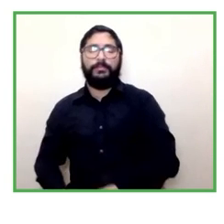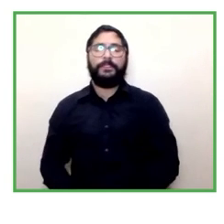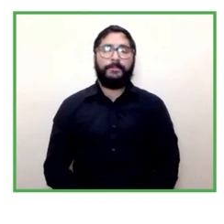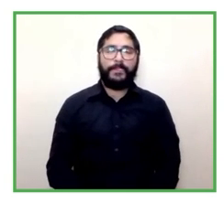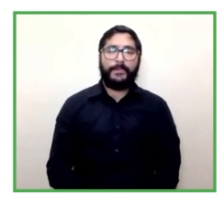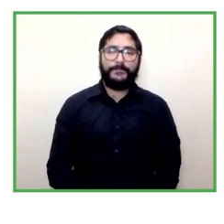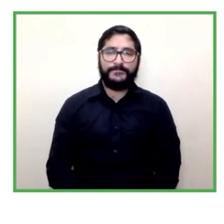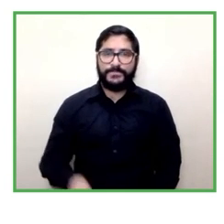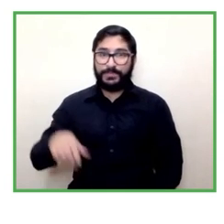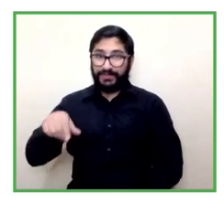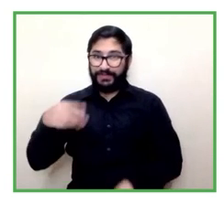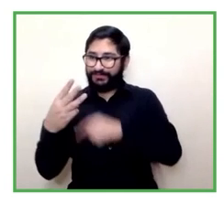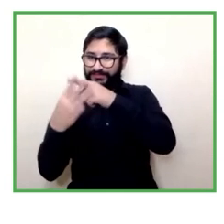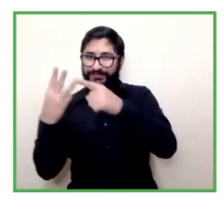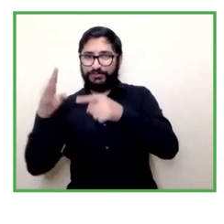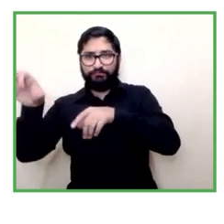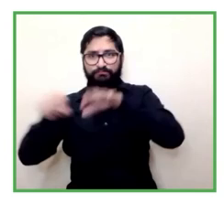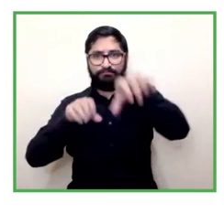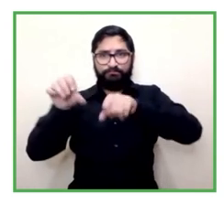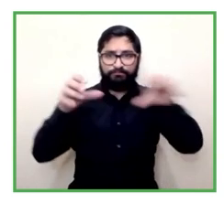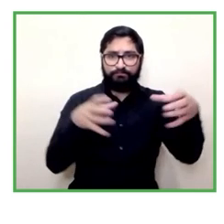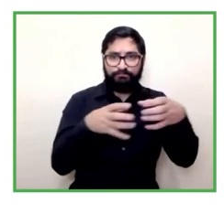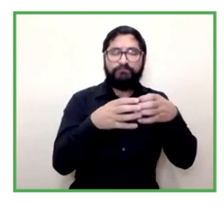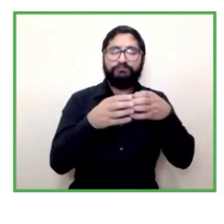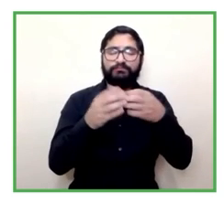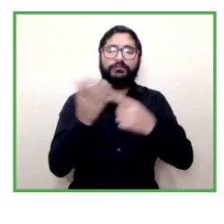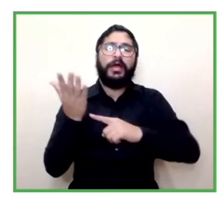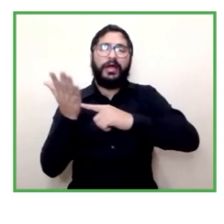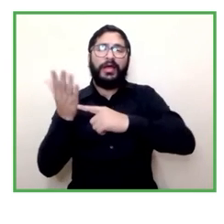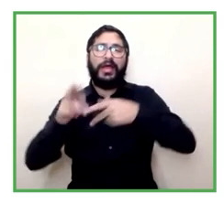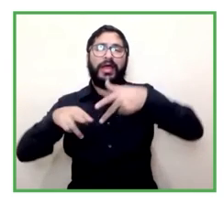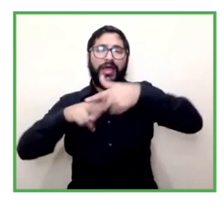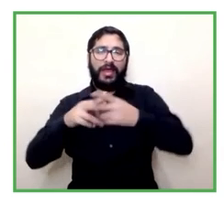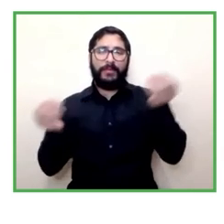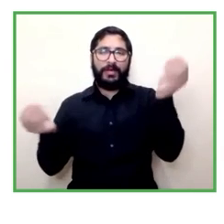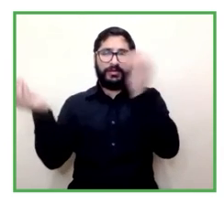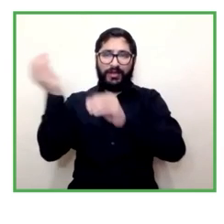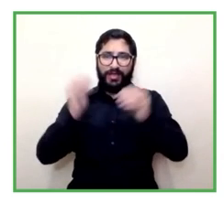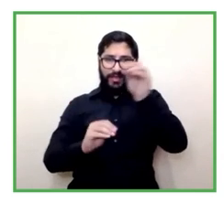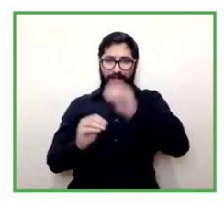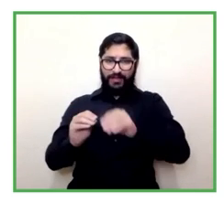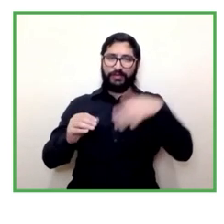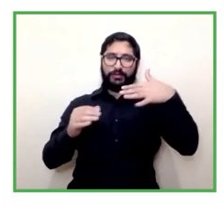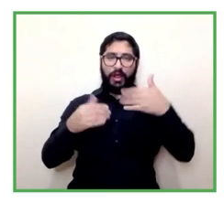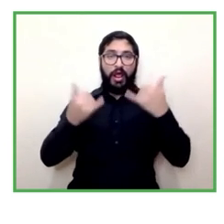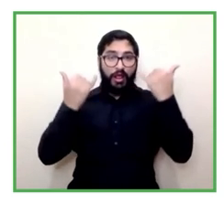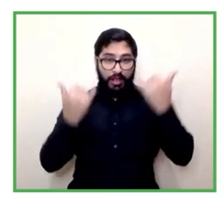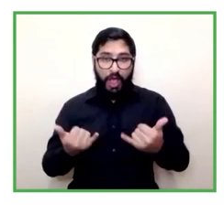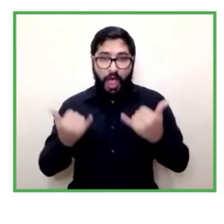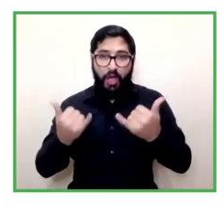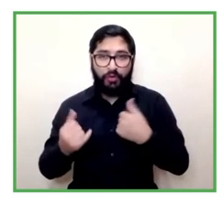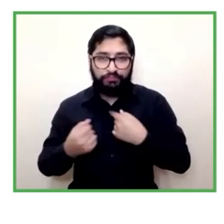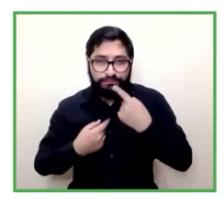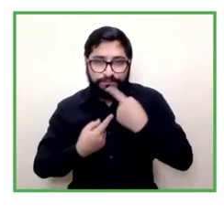tecnológicas que es lo que está imperando también a propósito pues de este cambio de